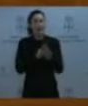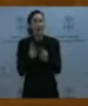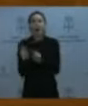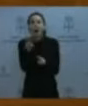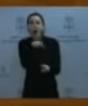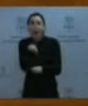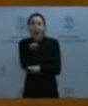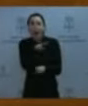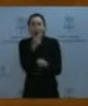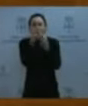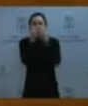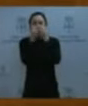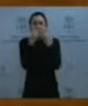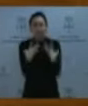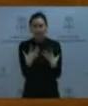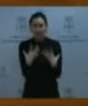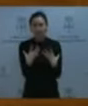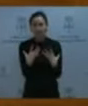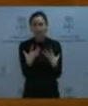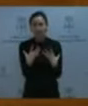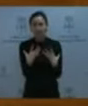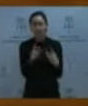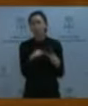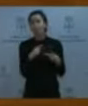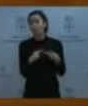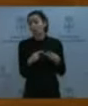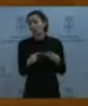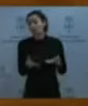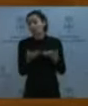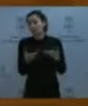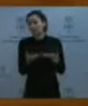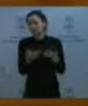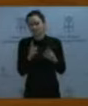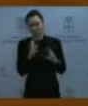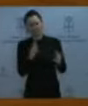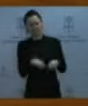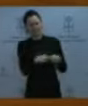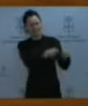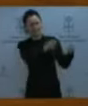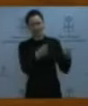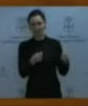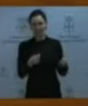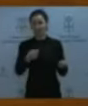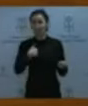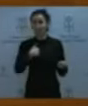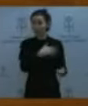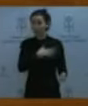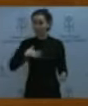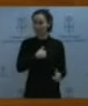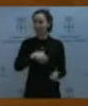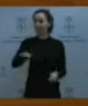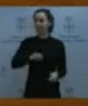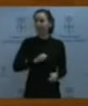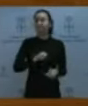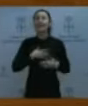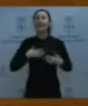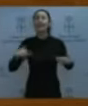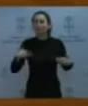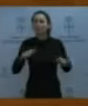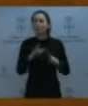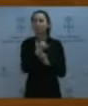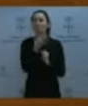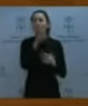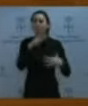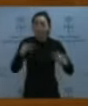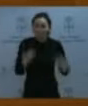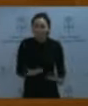estupendamente acondicionado y otros estar hechos un desastre. Y yo como comprador, en las circunstancias